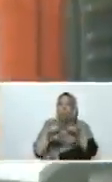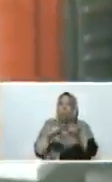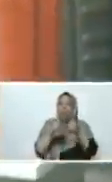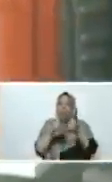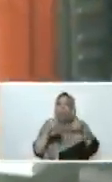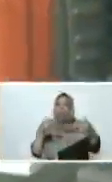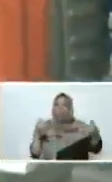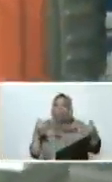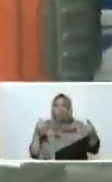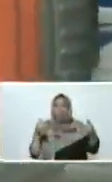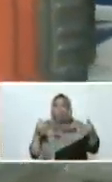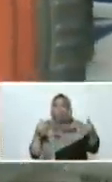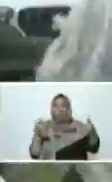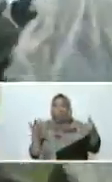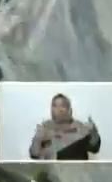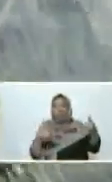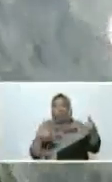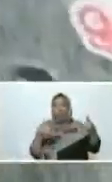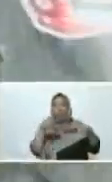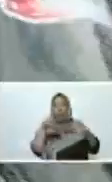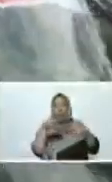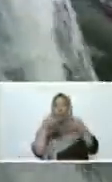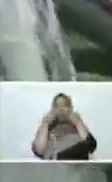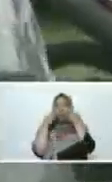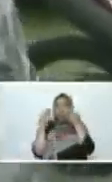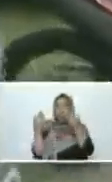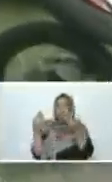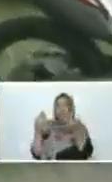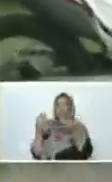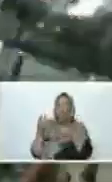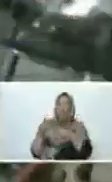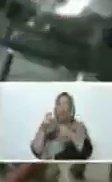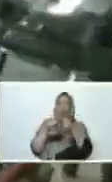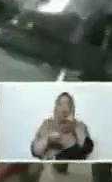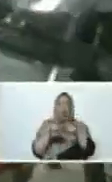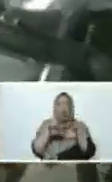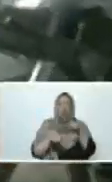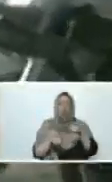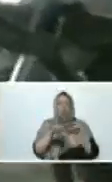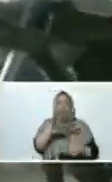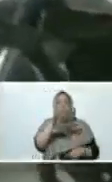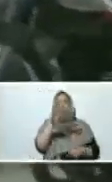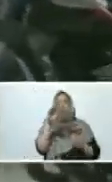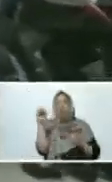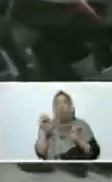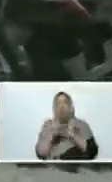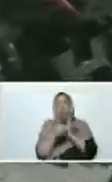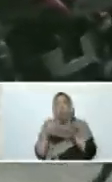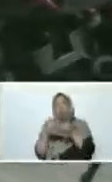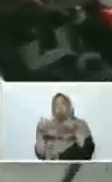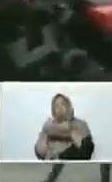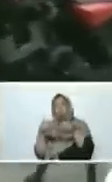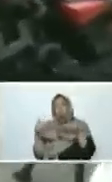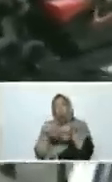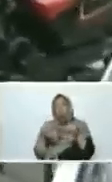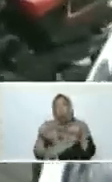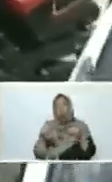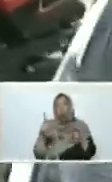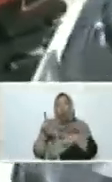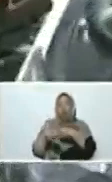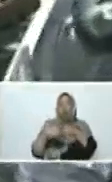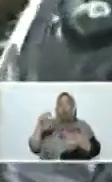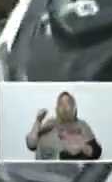aluminio, que de soldadura de aluminio, se importaban solo 400 mil dólares al año. En CBG Benalúm,